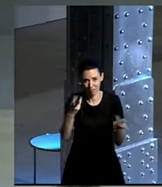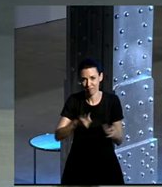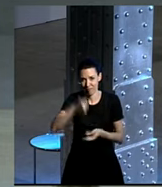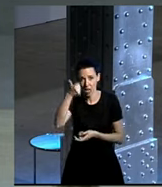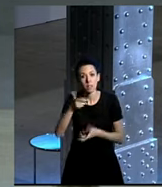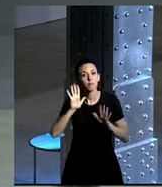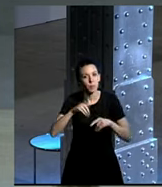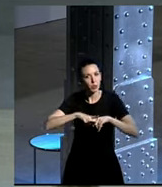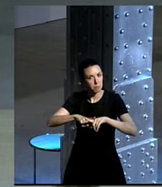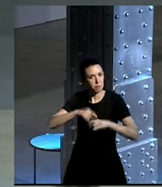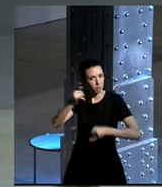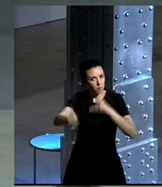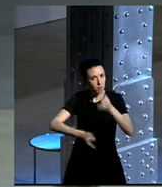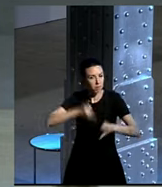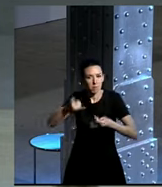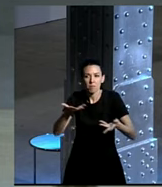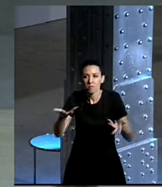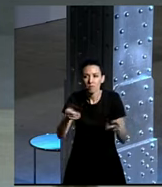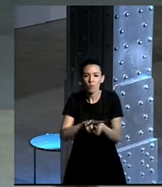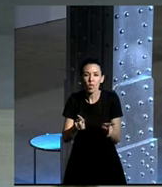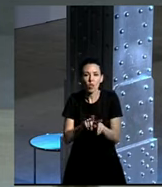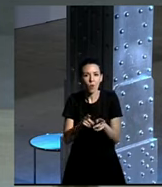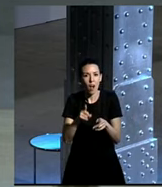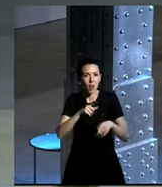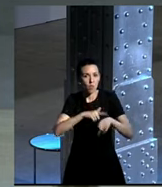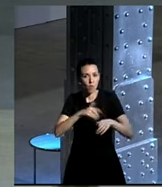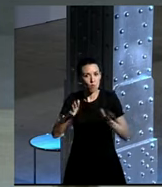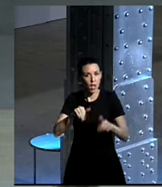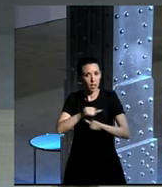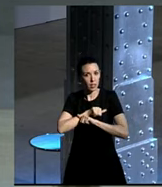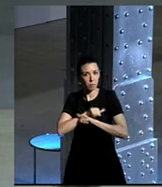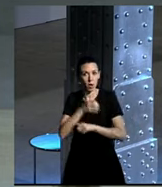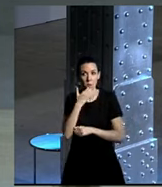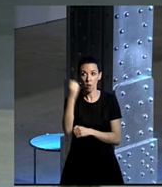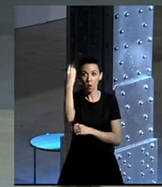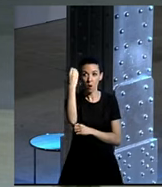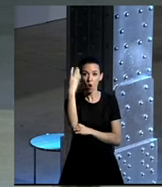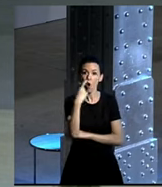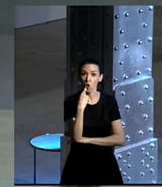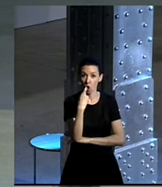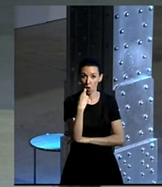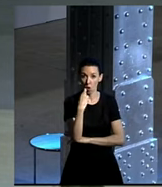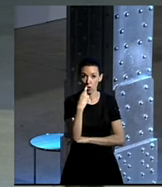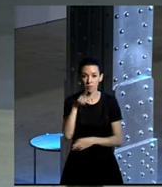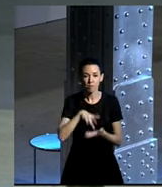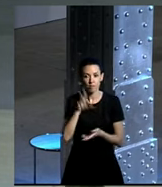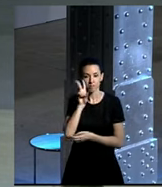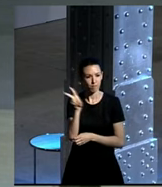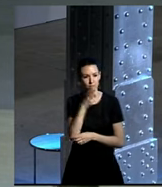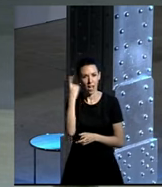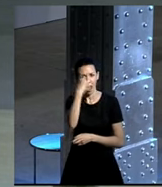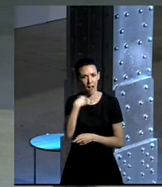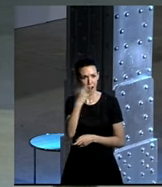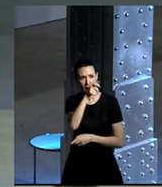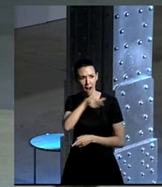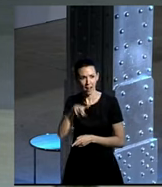comparto con las bicicletas, sin ir más lejos, bueno, pues ese momento de espera ante el semáforo en rojo, me fijo las caras de la gente